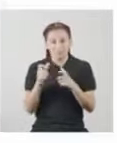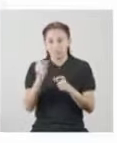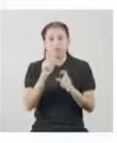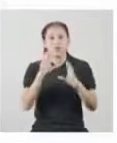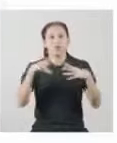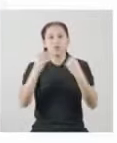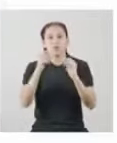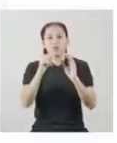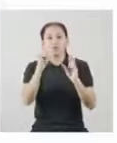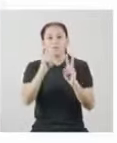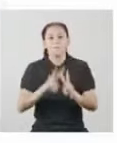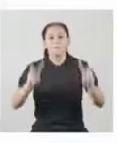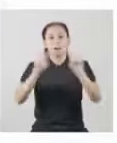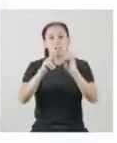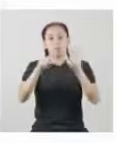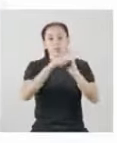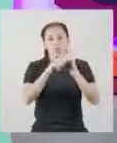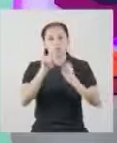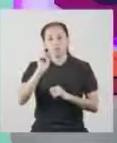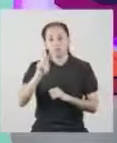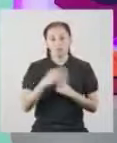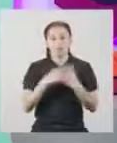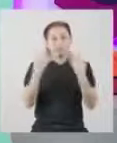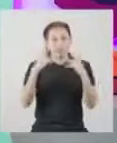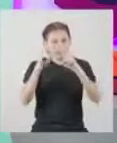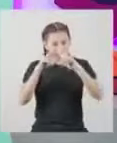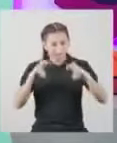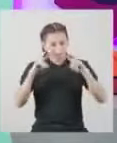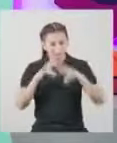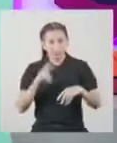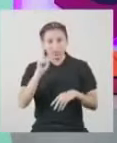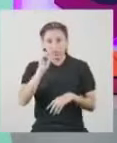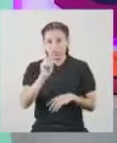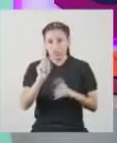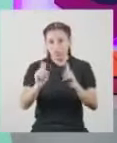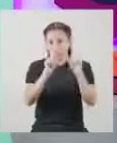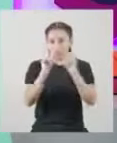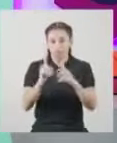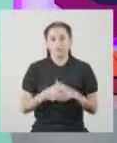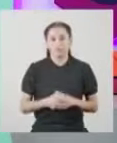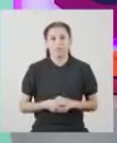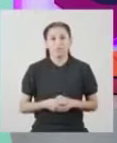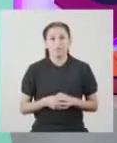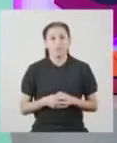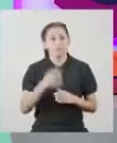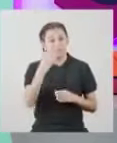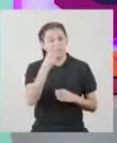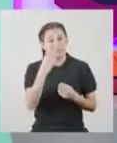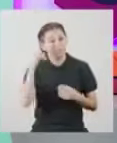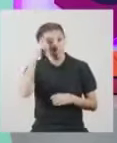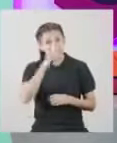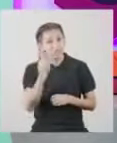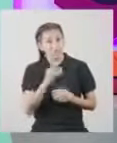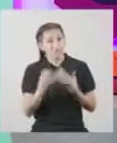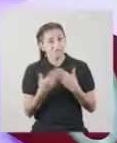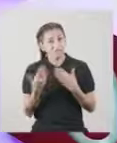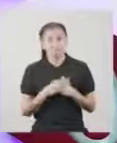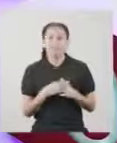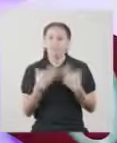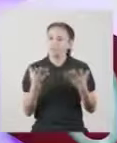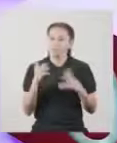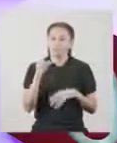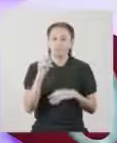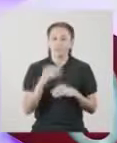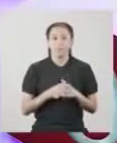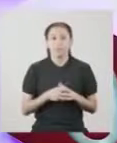truchas, ya que su valor es menor que 2. Ya analizamos dos de las preguntas de las ingenieras, compañero. ¿Ves que no era tan difícil?